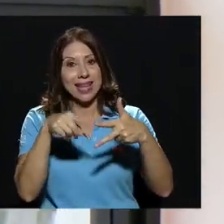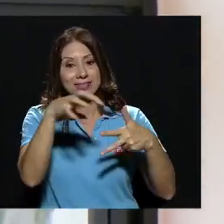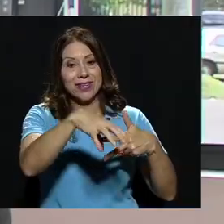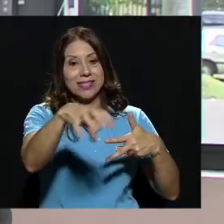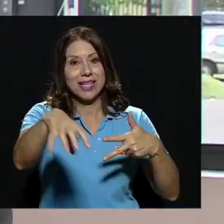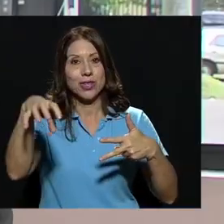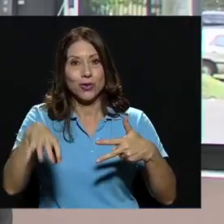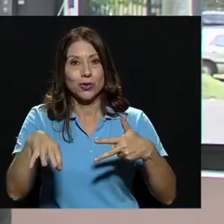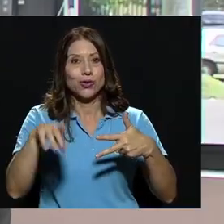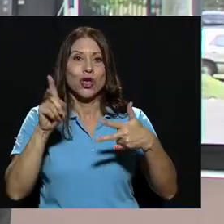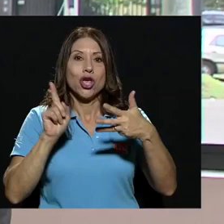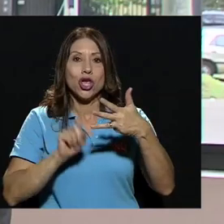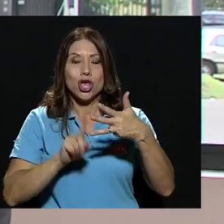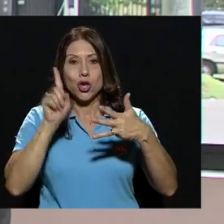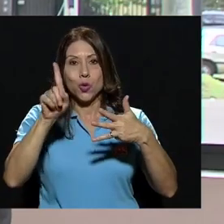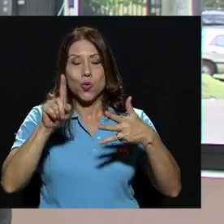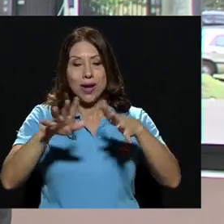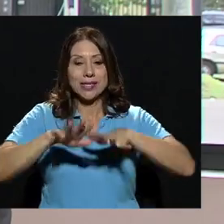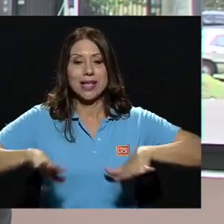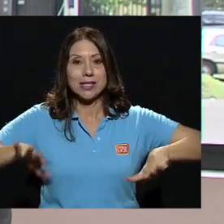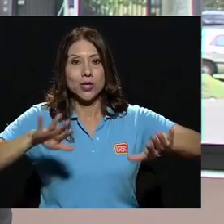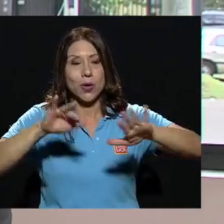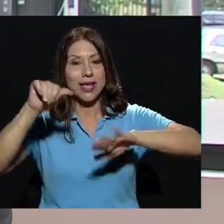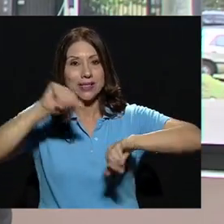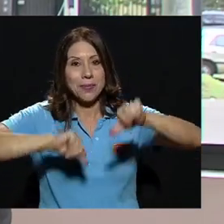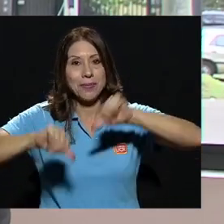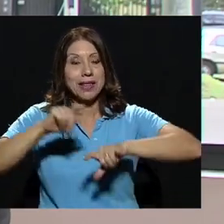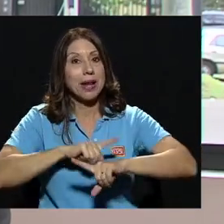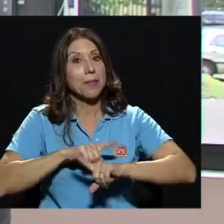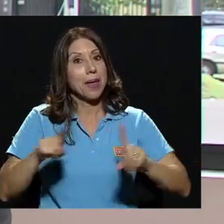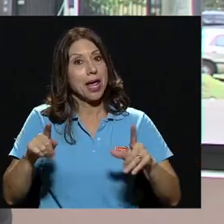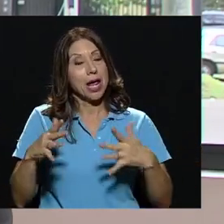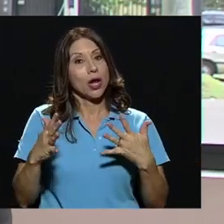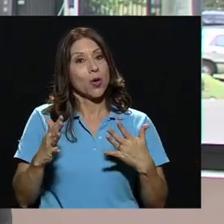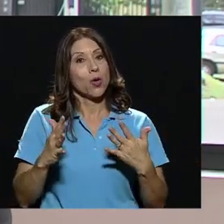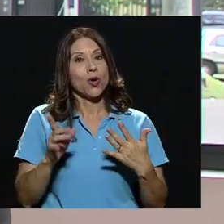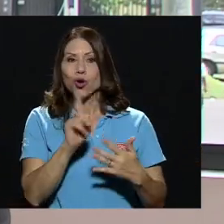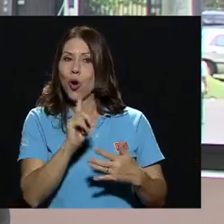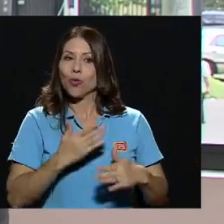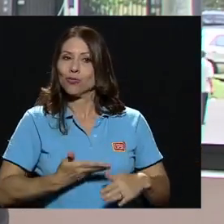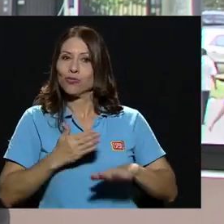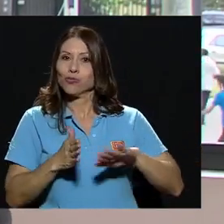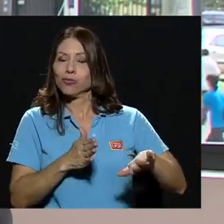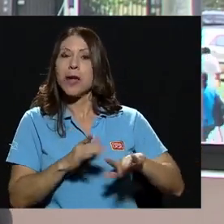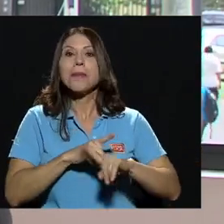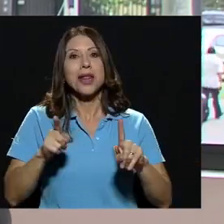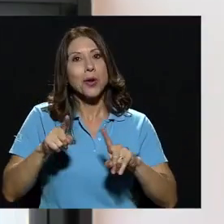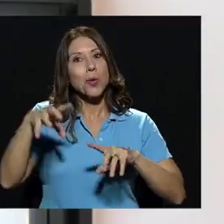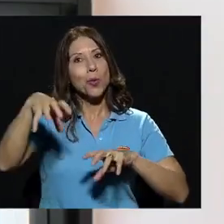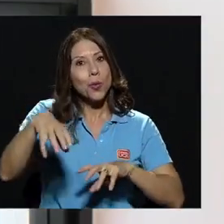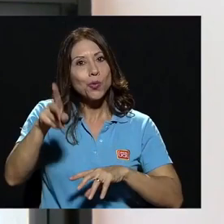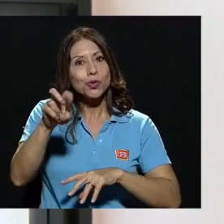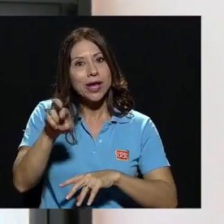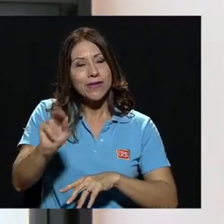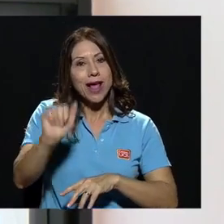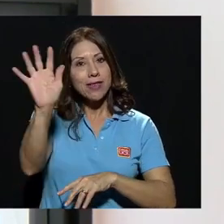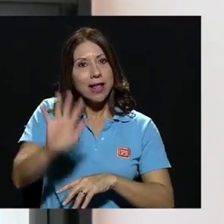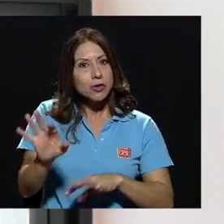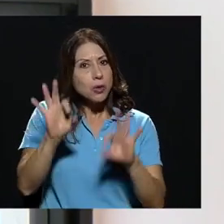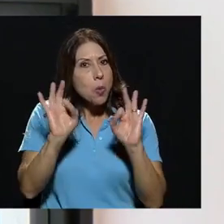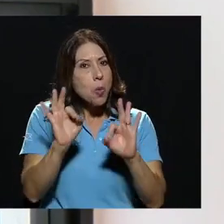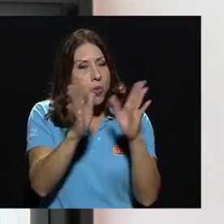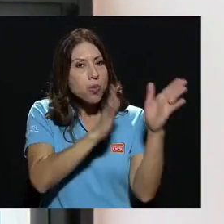experimental, pero, modestía aparte, está bastante bien la sede del Atlántico, muy organizada. Sin embargo,